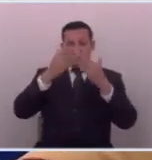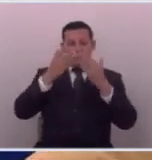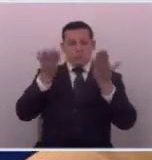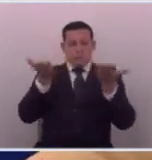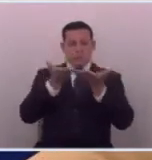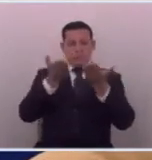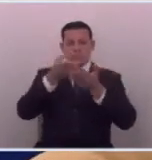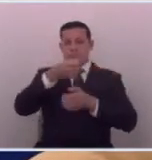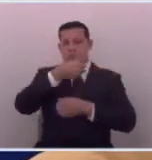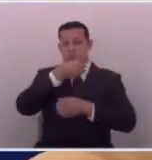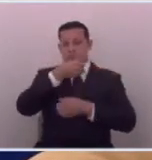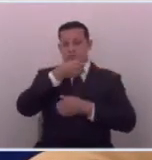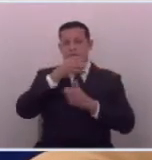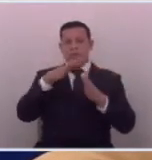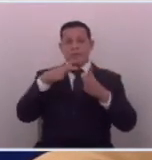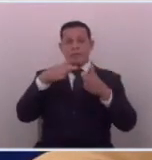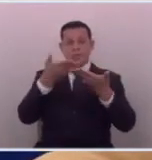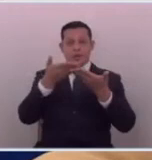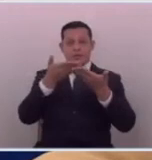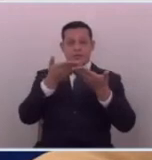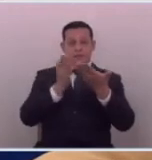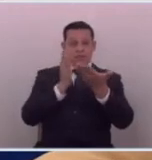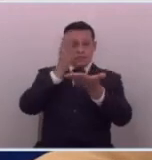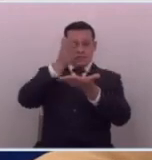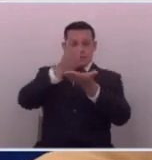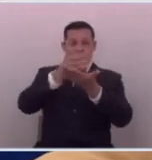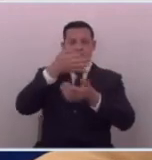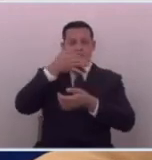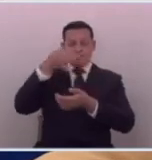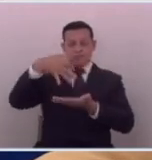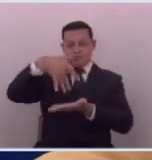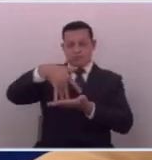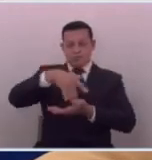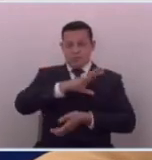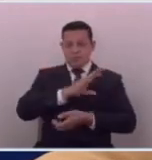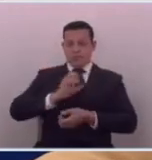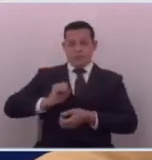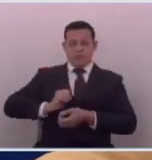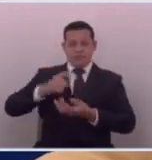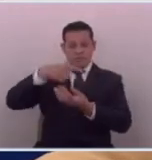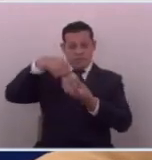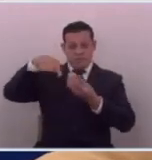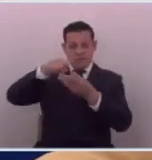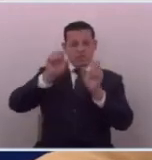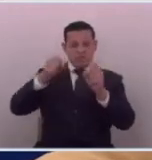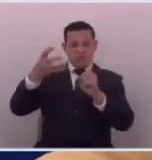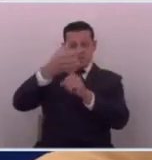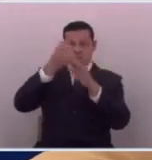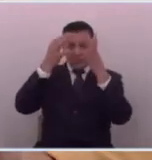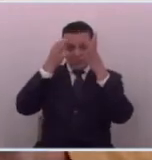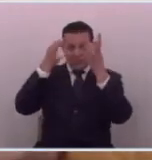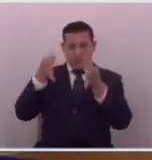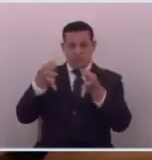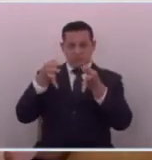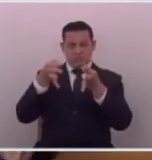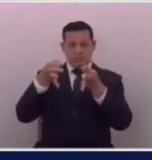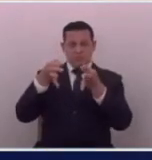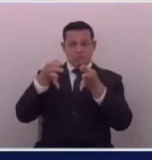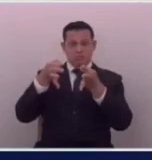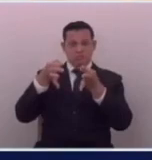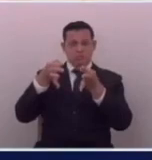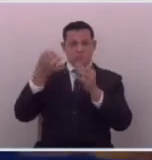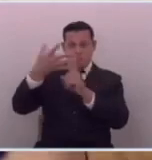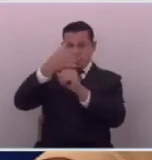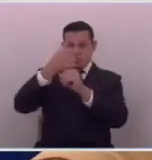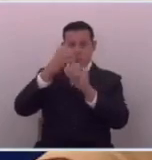creadores de contenido para que llegue la verdad al pueblo salvadoreño y así ellos puedan decidir si se van a quedar con